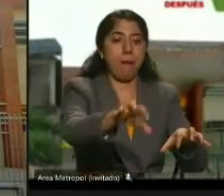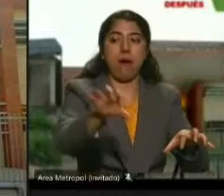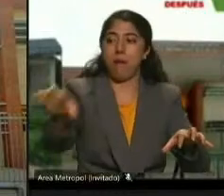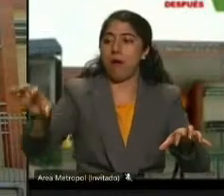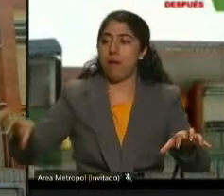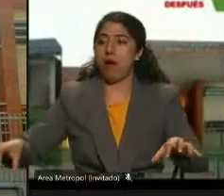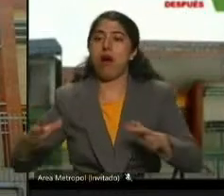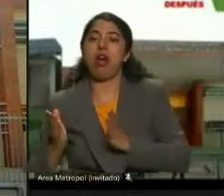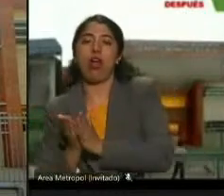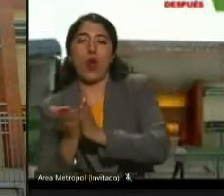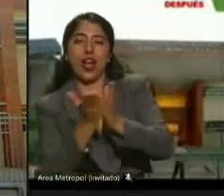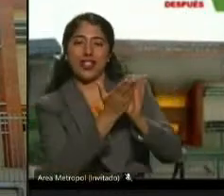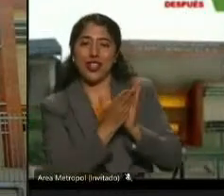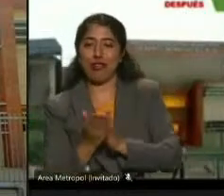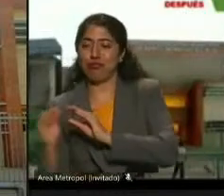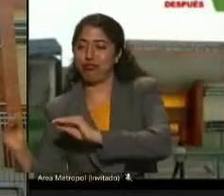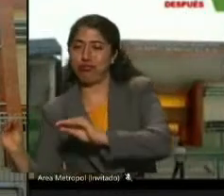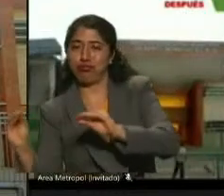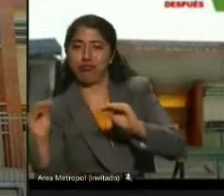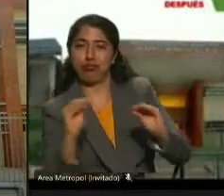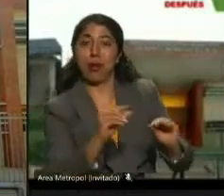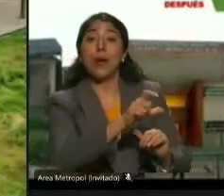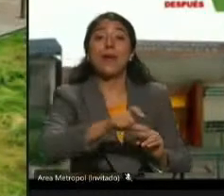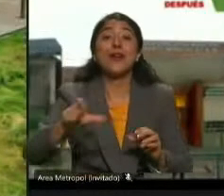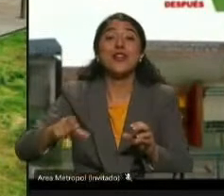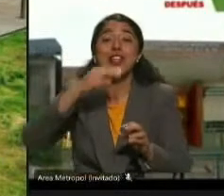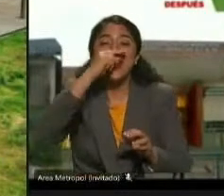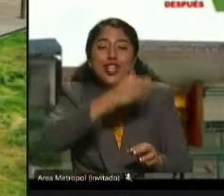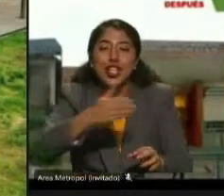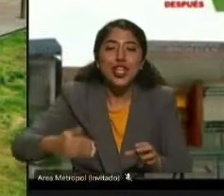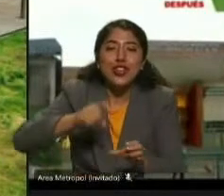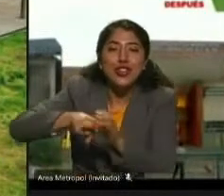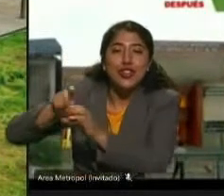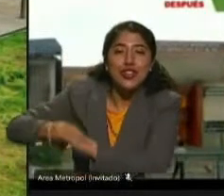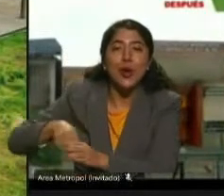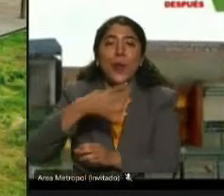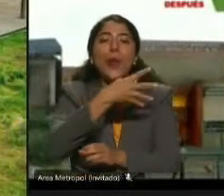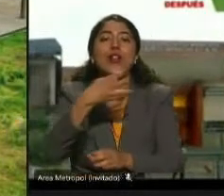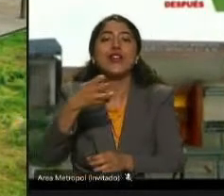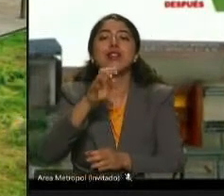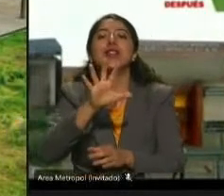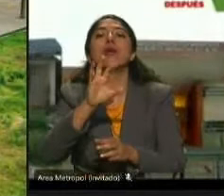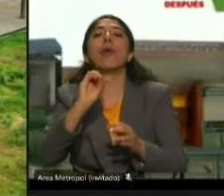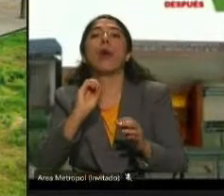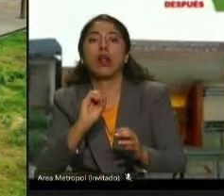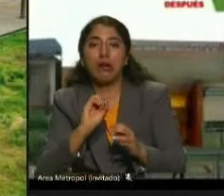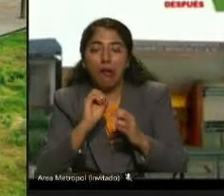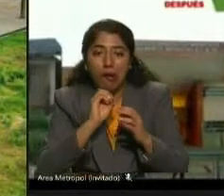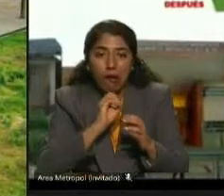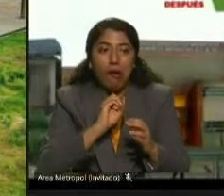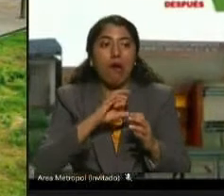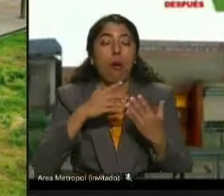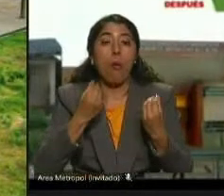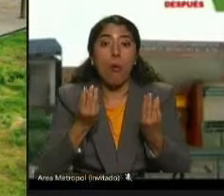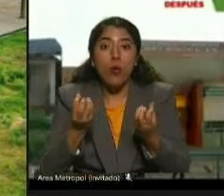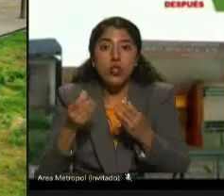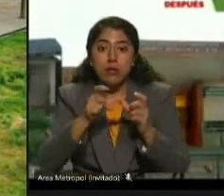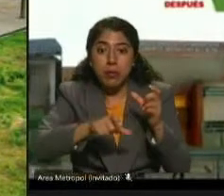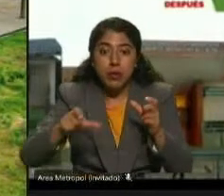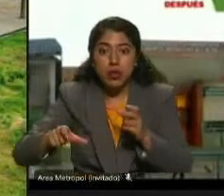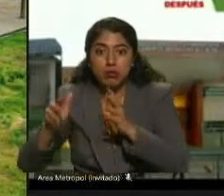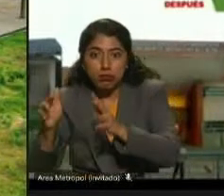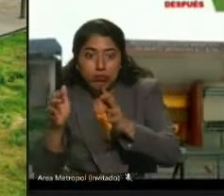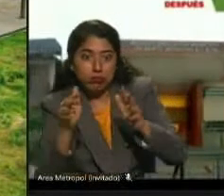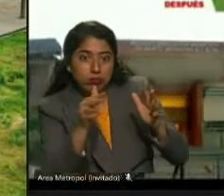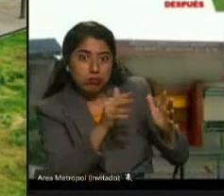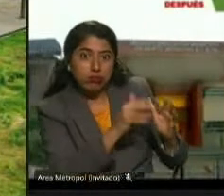mil alumnos de toda el área pública educativa, pero con una condición, escuelas vestidas de verde se apuesta